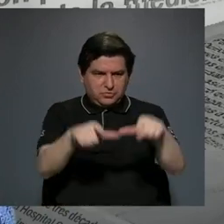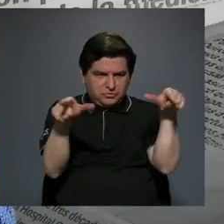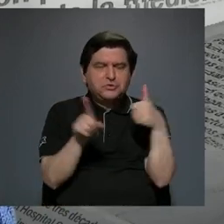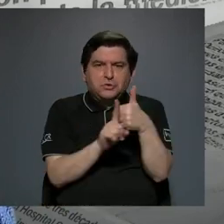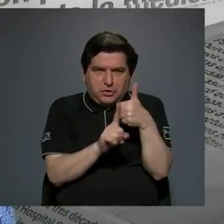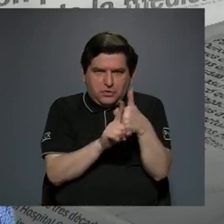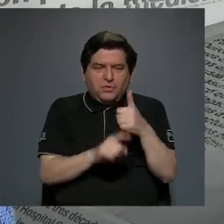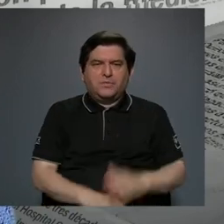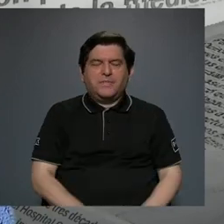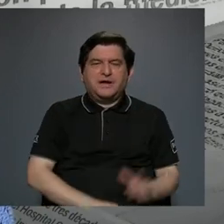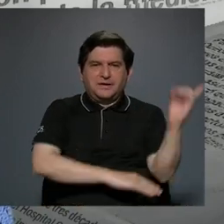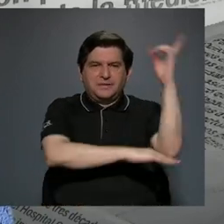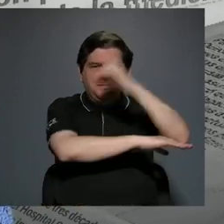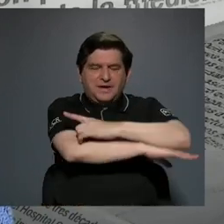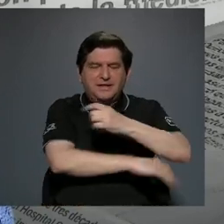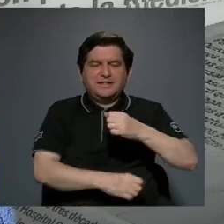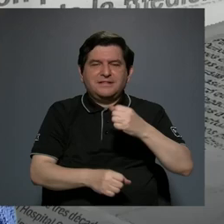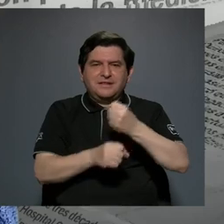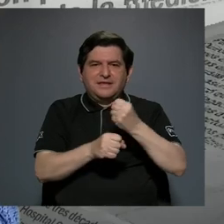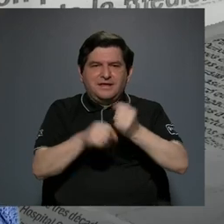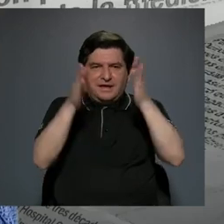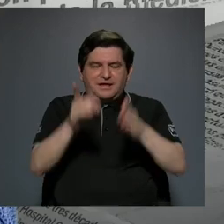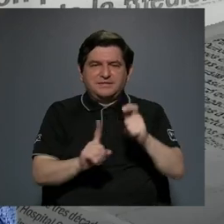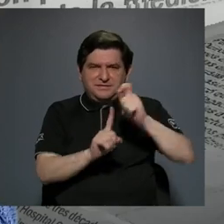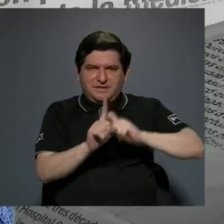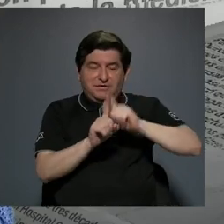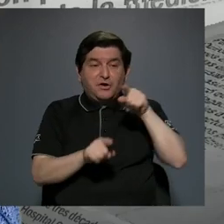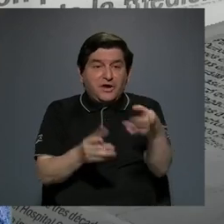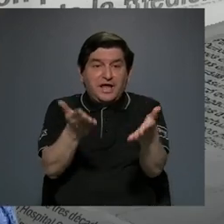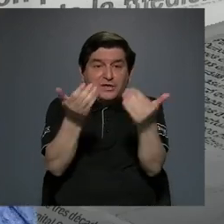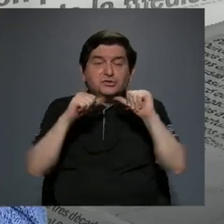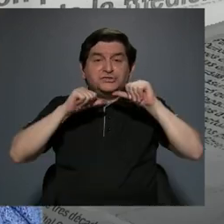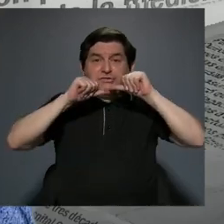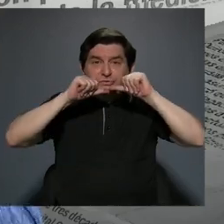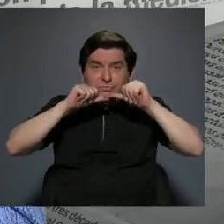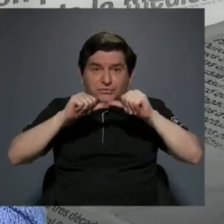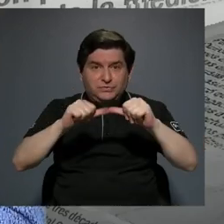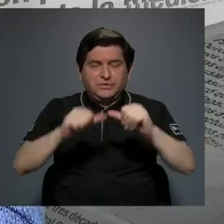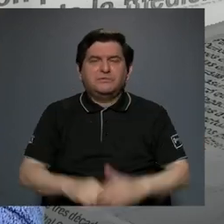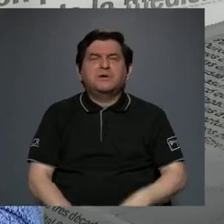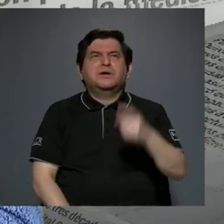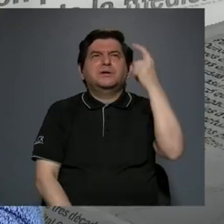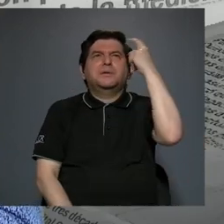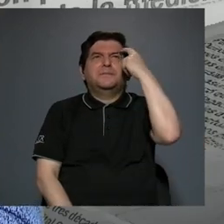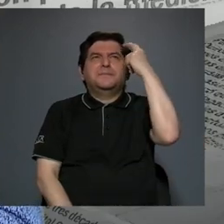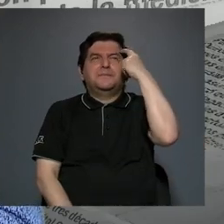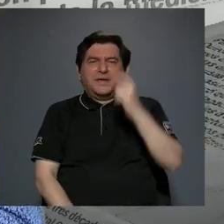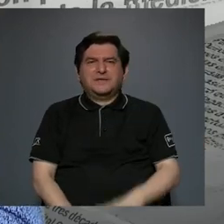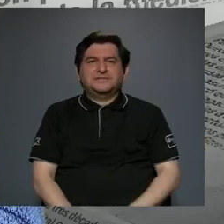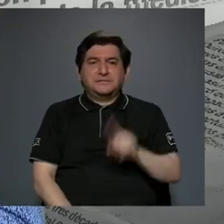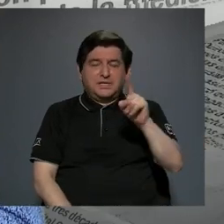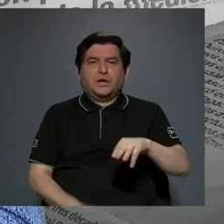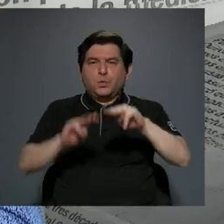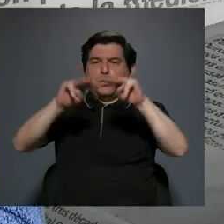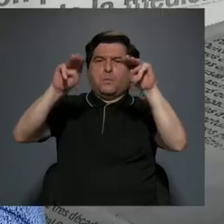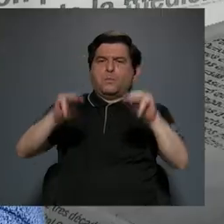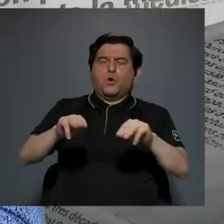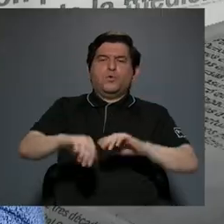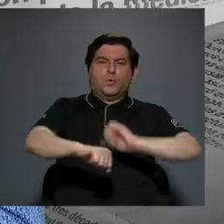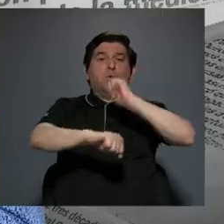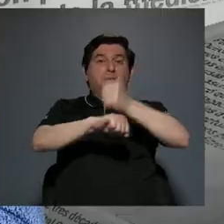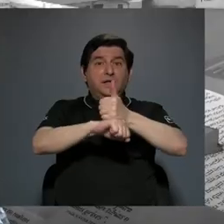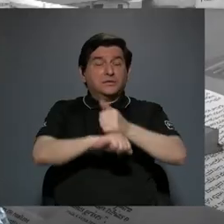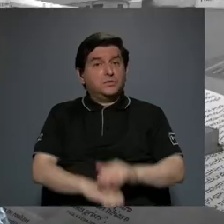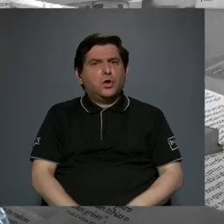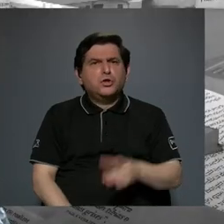para el Día del Trabajador Bananero que ellos quieren continuar y están pensando incluso en un monumento, un